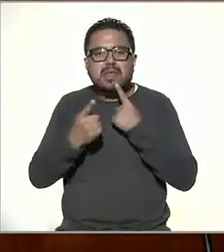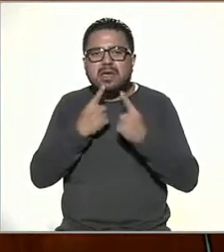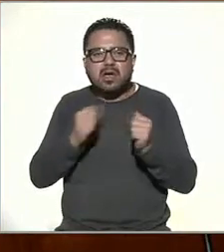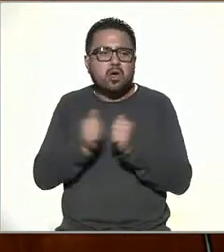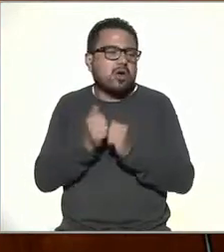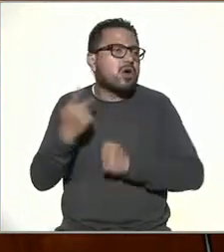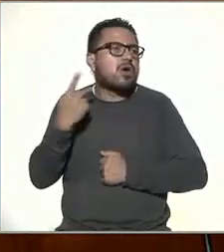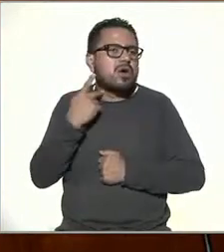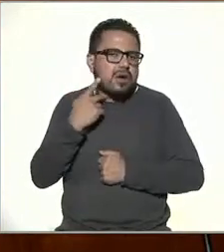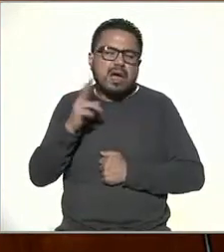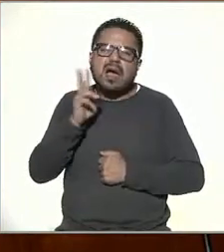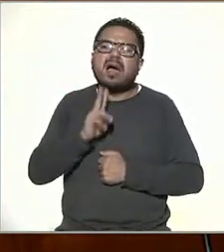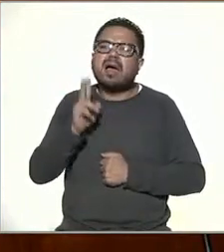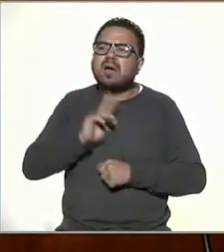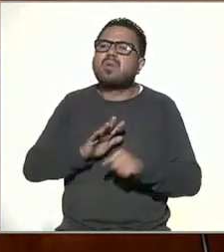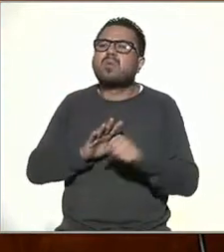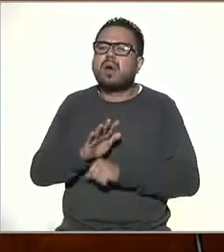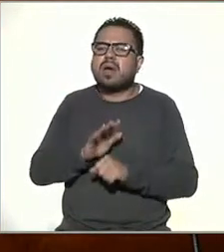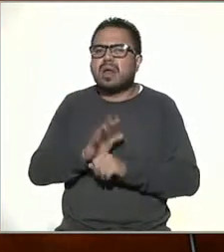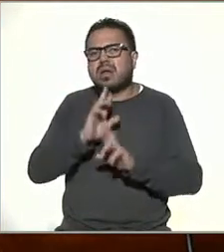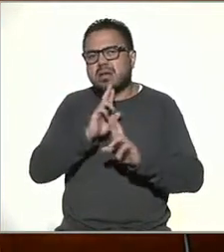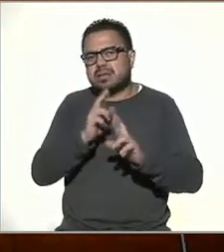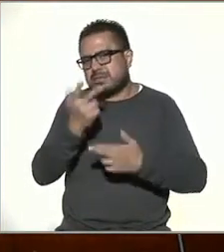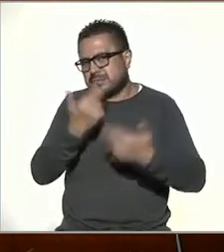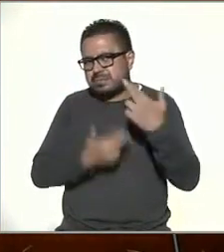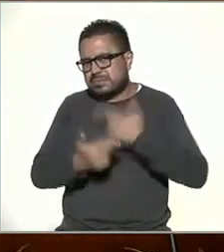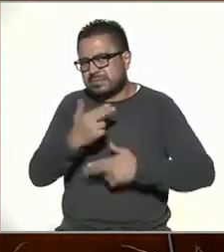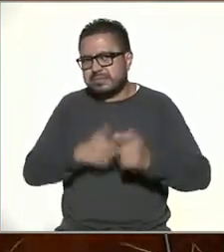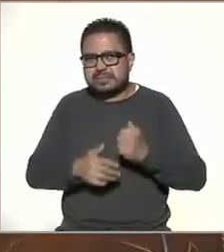legisladores vamos a ver también cuál ha sido la respuesta volvemos